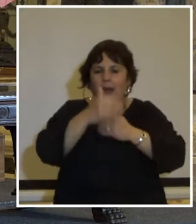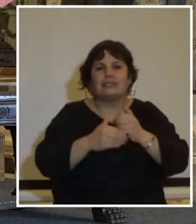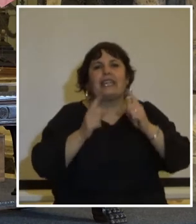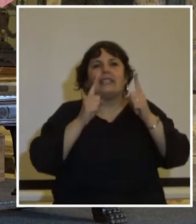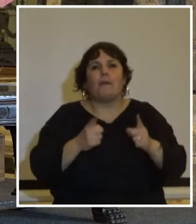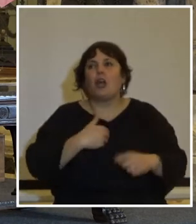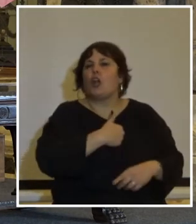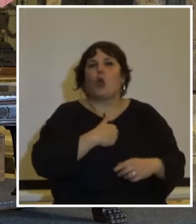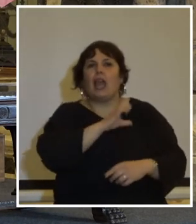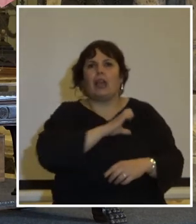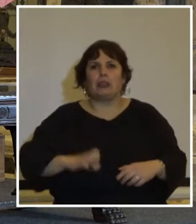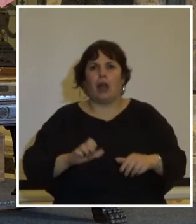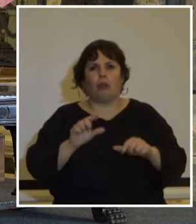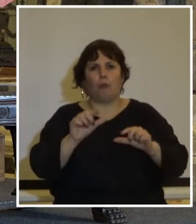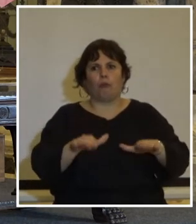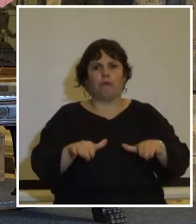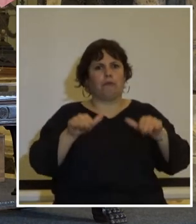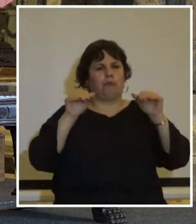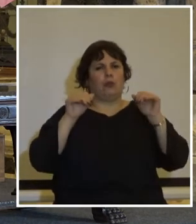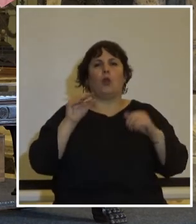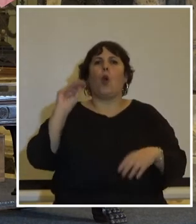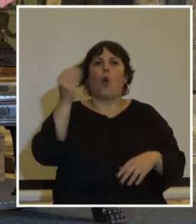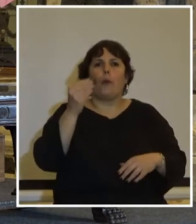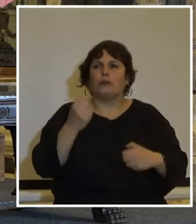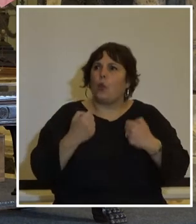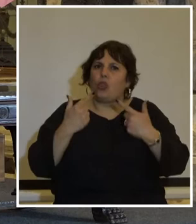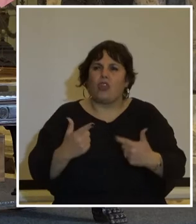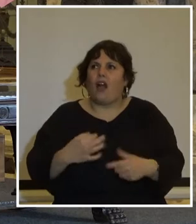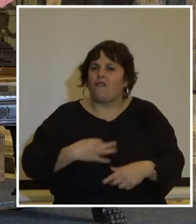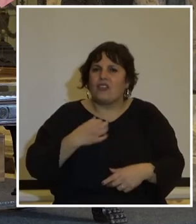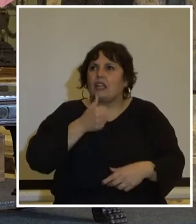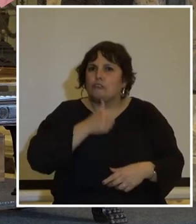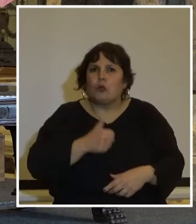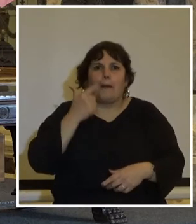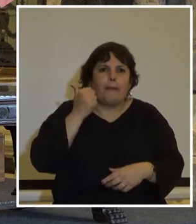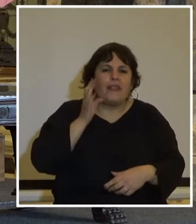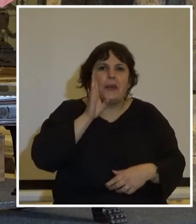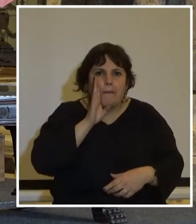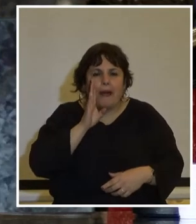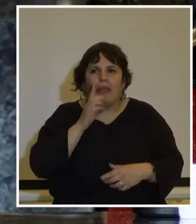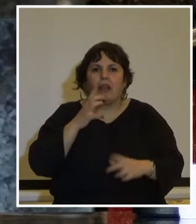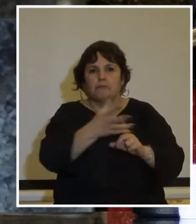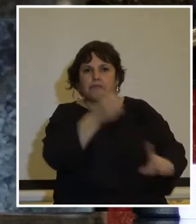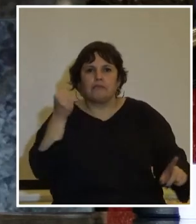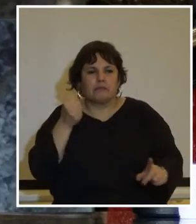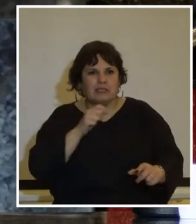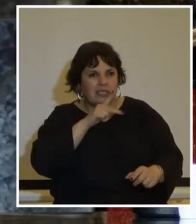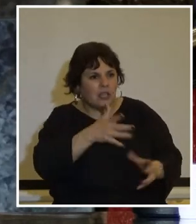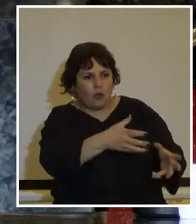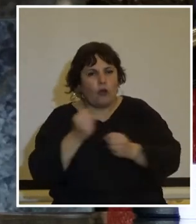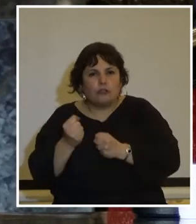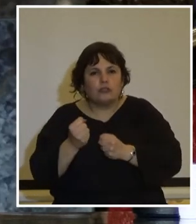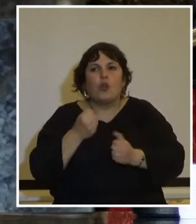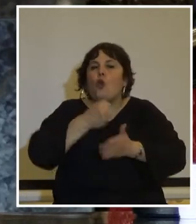el papel del estado una juventud que dio su vida su historia madres y padres a quienes les arrebataron sus hijos